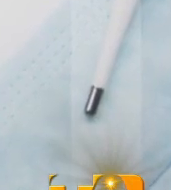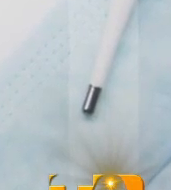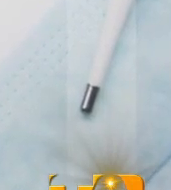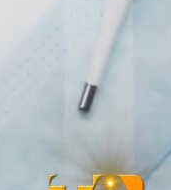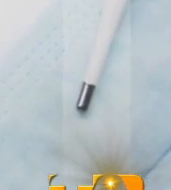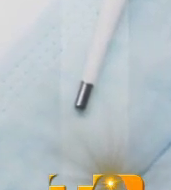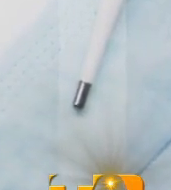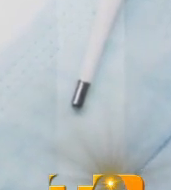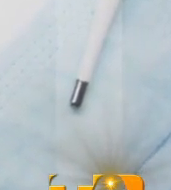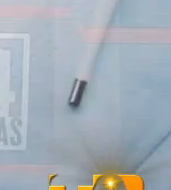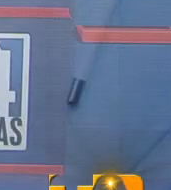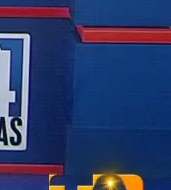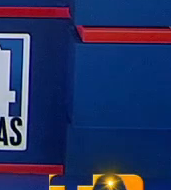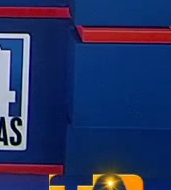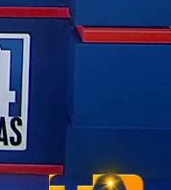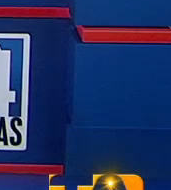Tu Salud.